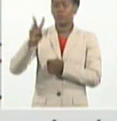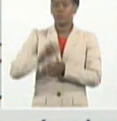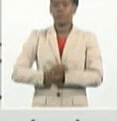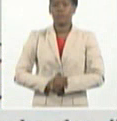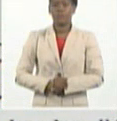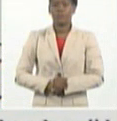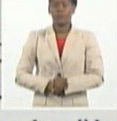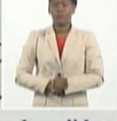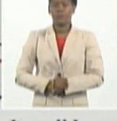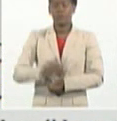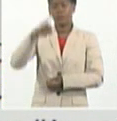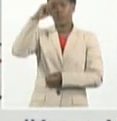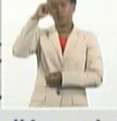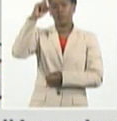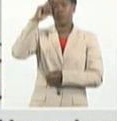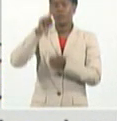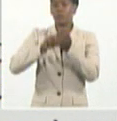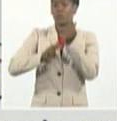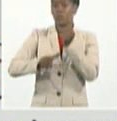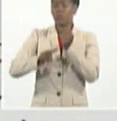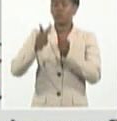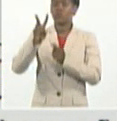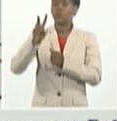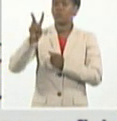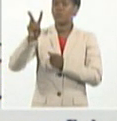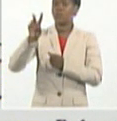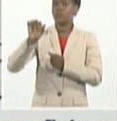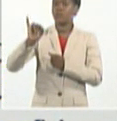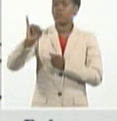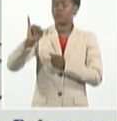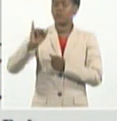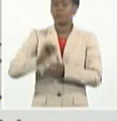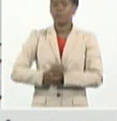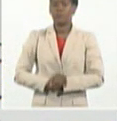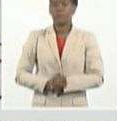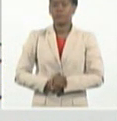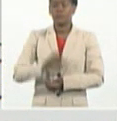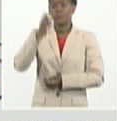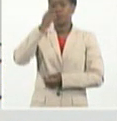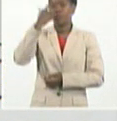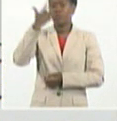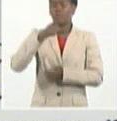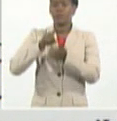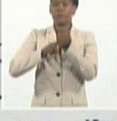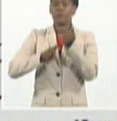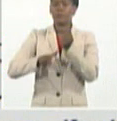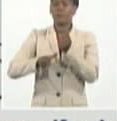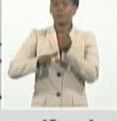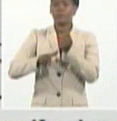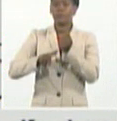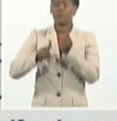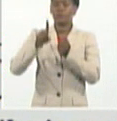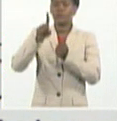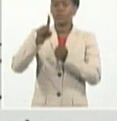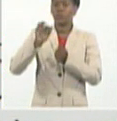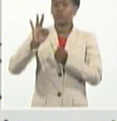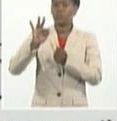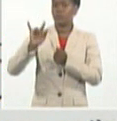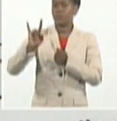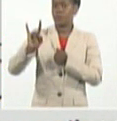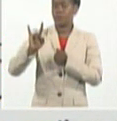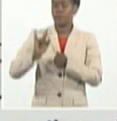Santo Espíritu, 226. Y la provincia de Ciego de Ávila, 189.